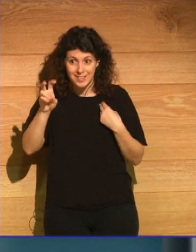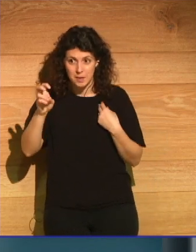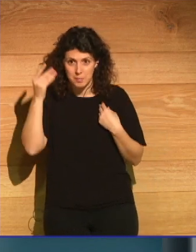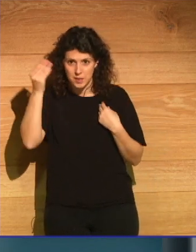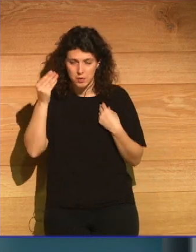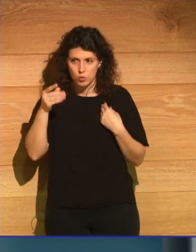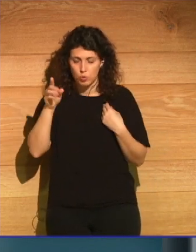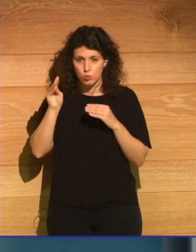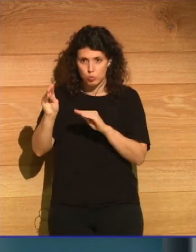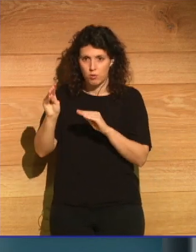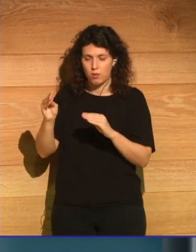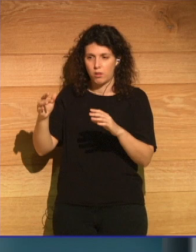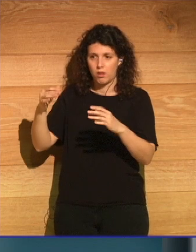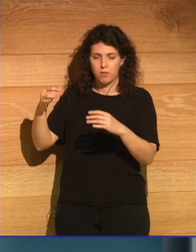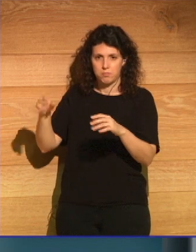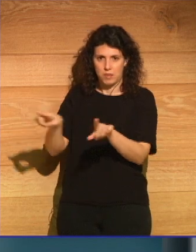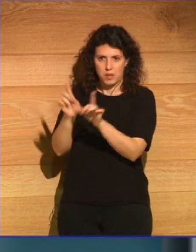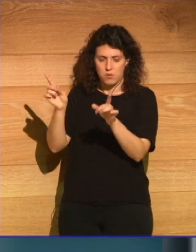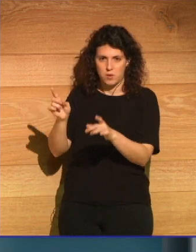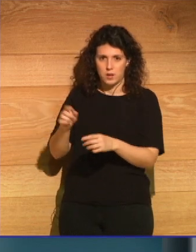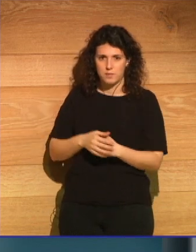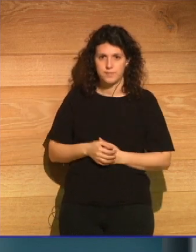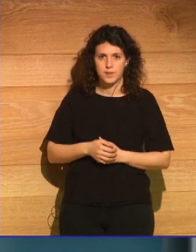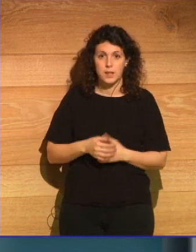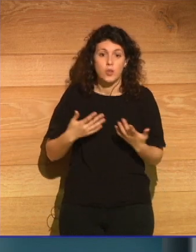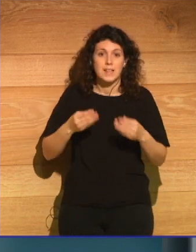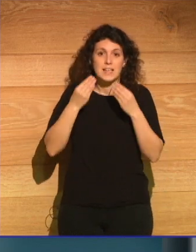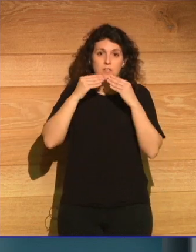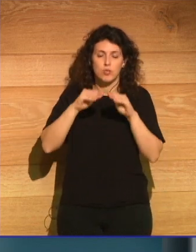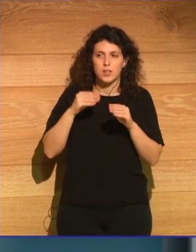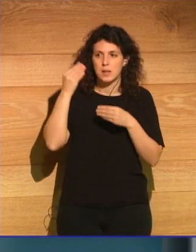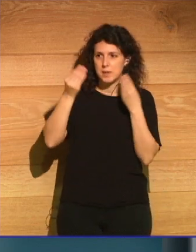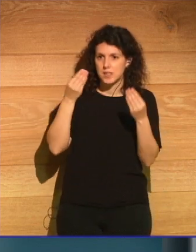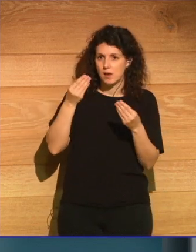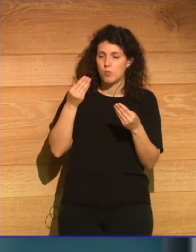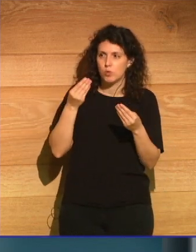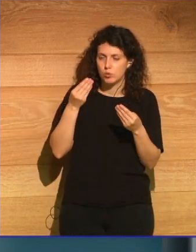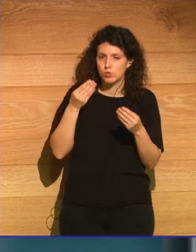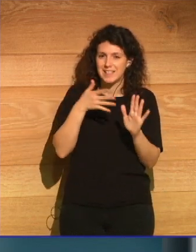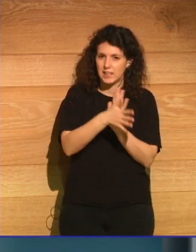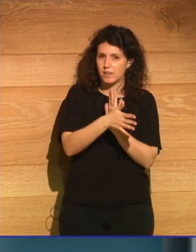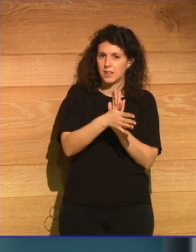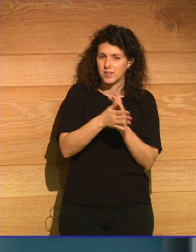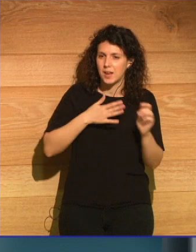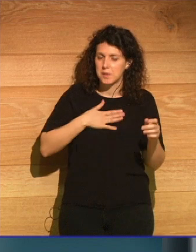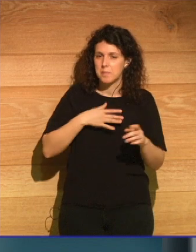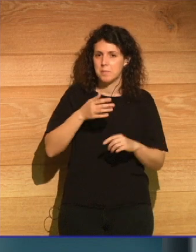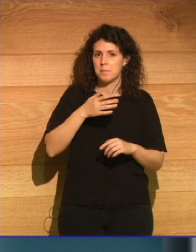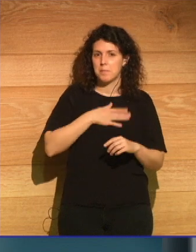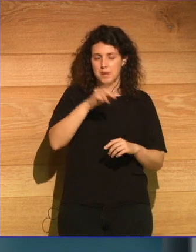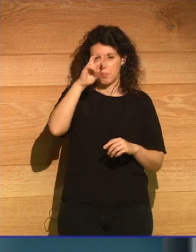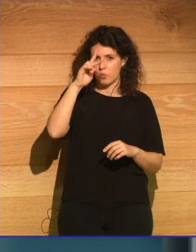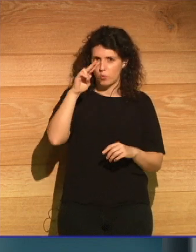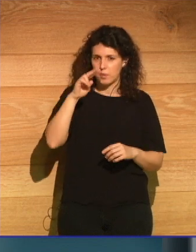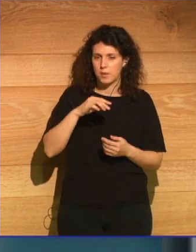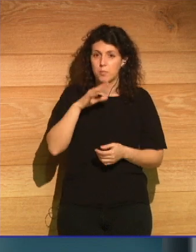el apropiarnos de las historias que nos parecen significativas me preocupa. Creo que efectivamente